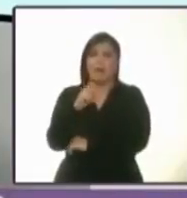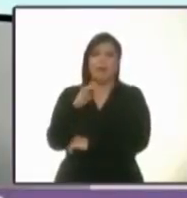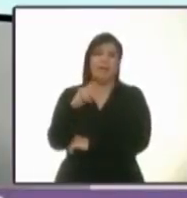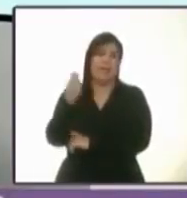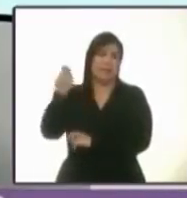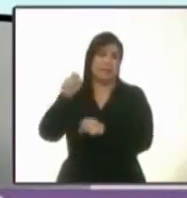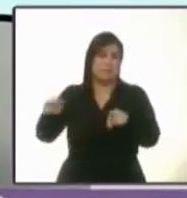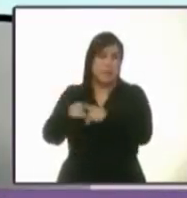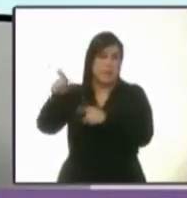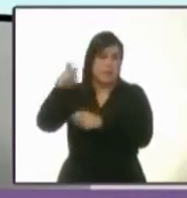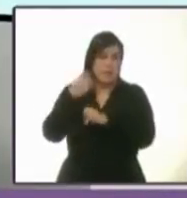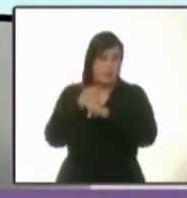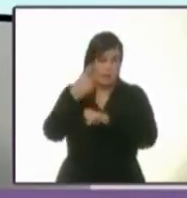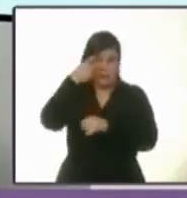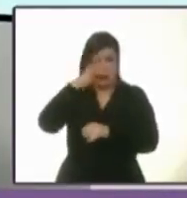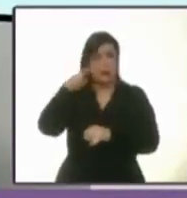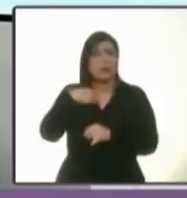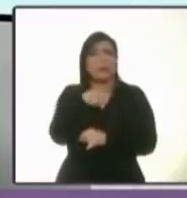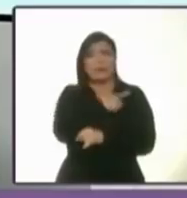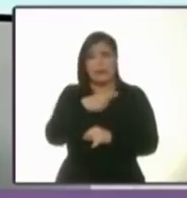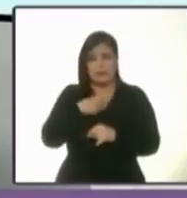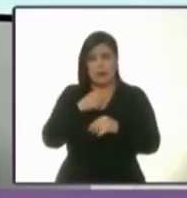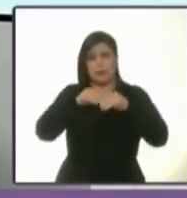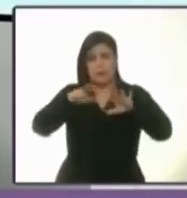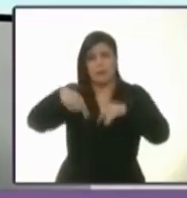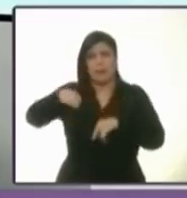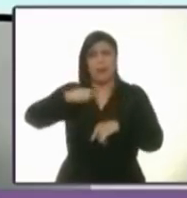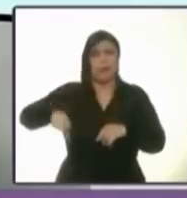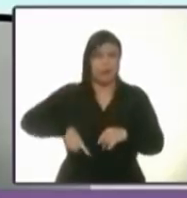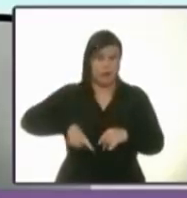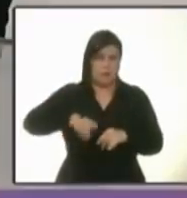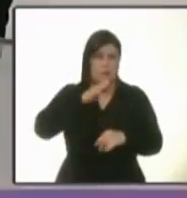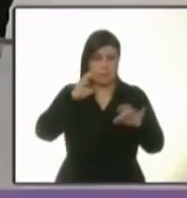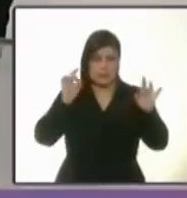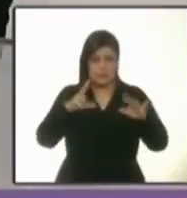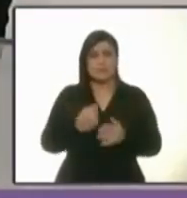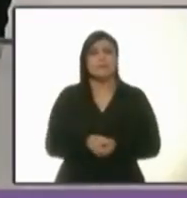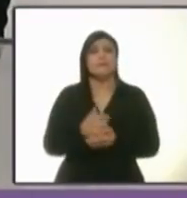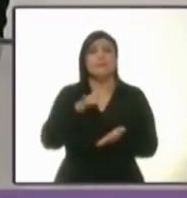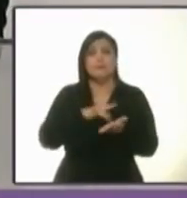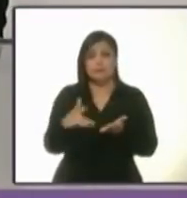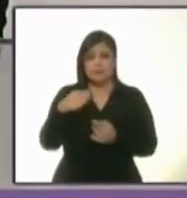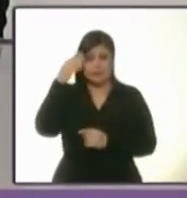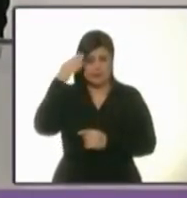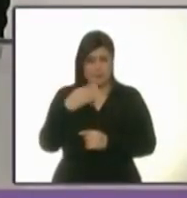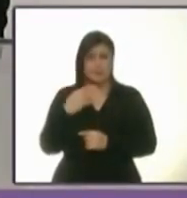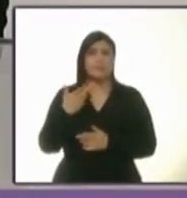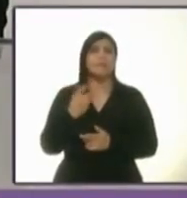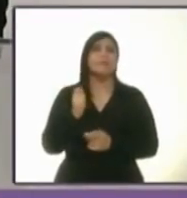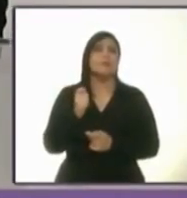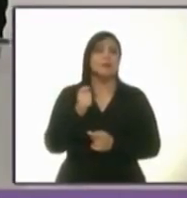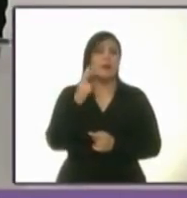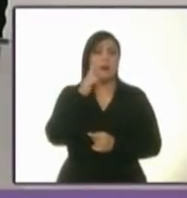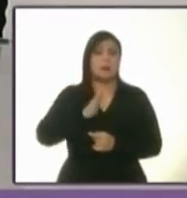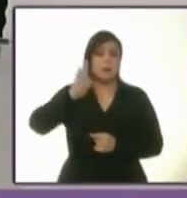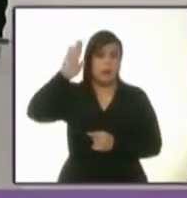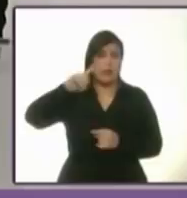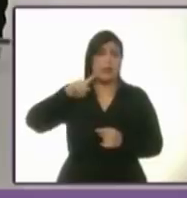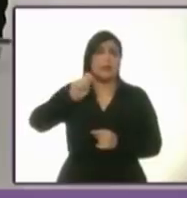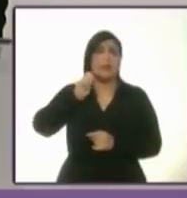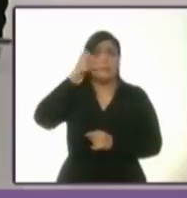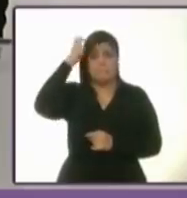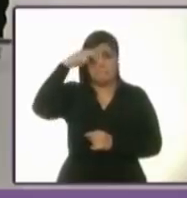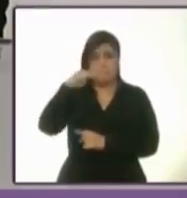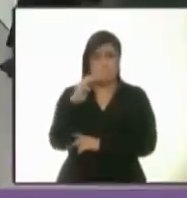lo que hay que decirle a la gente del gobierno de Mancera. Muchas gracias. Muchísimas gracias, candidata Alejandra Barrales. Pidió el uso de la voz Miquel